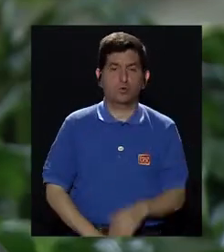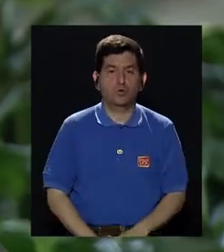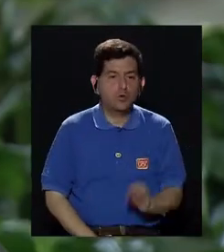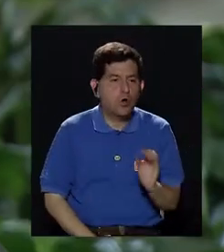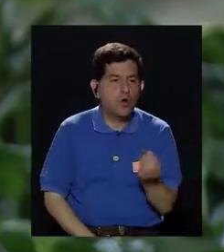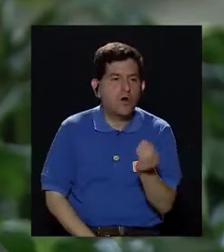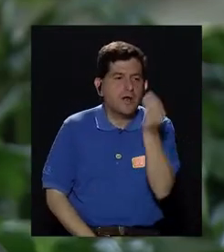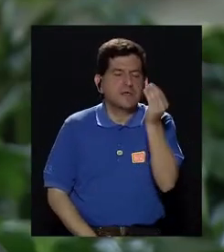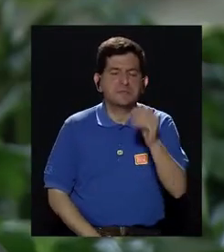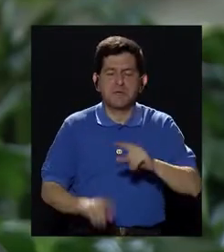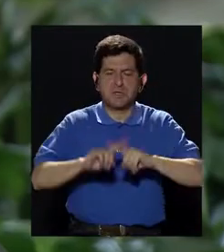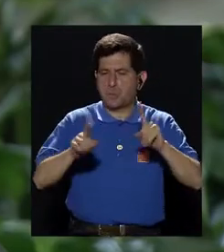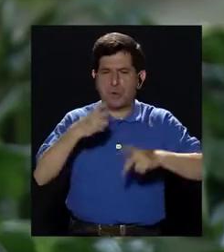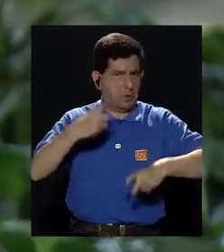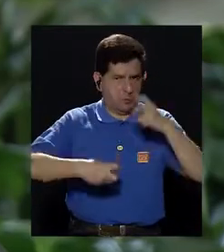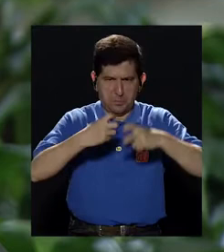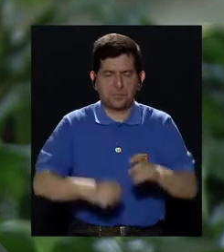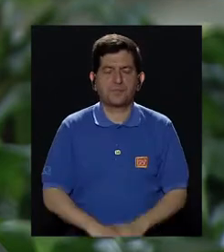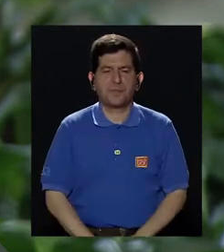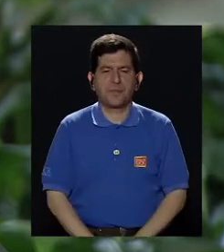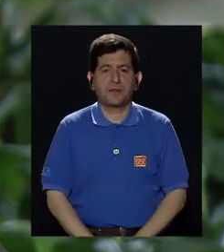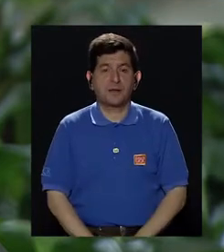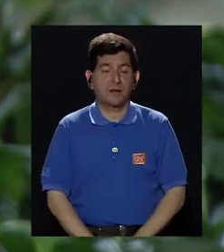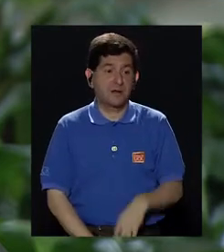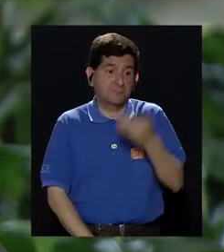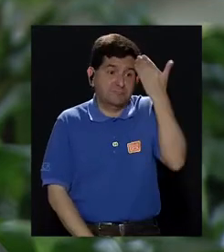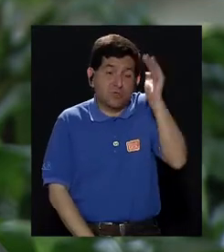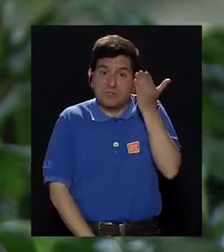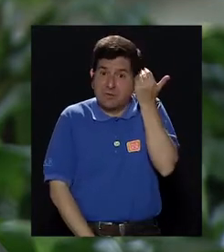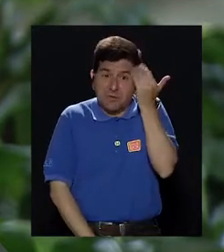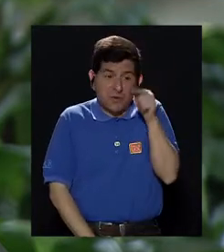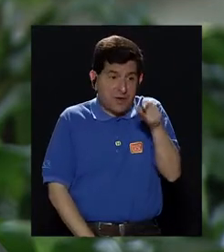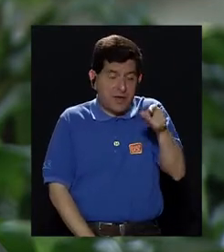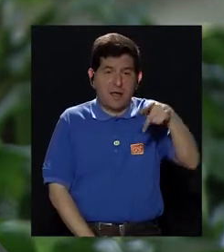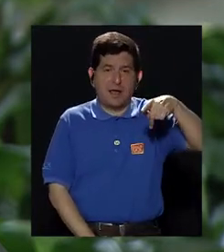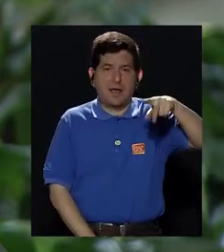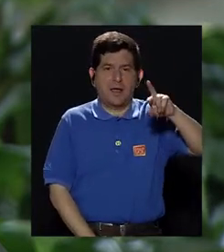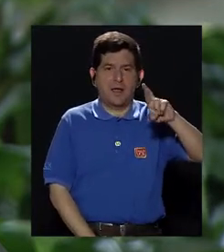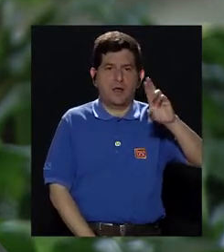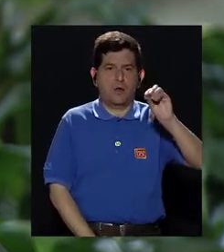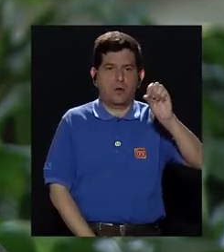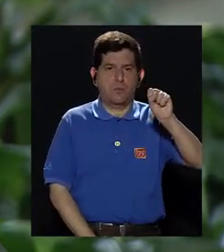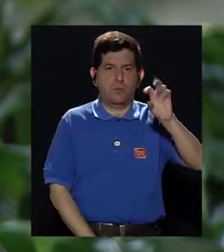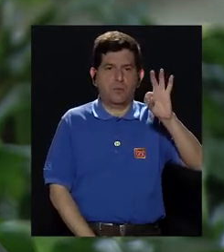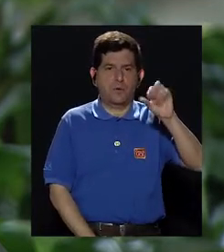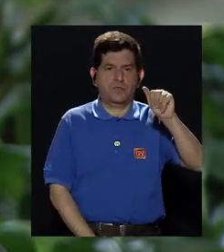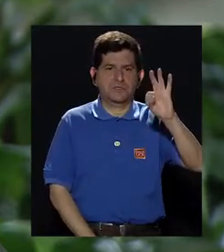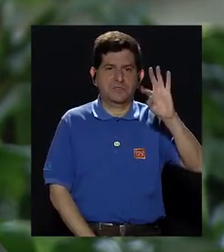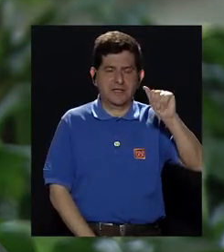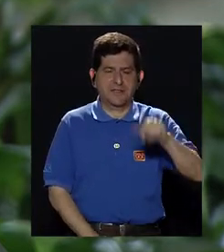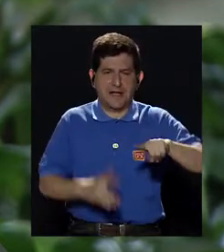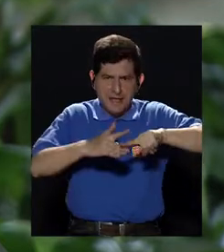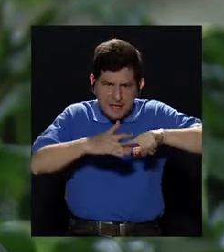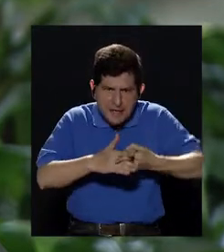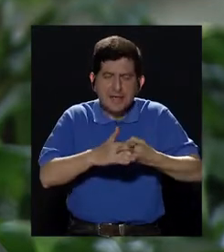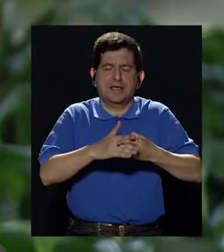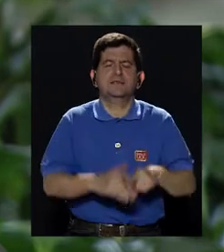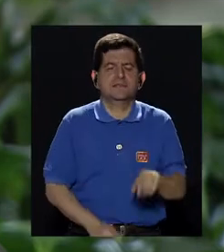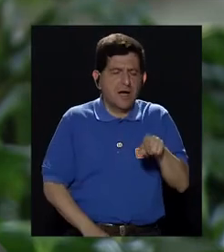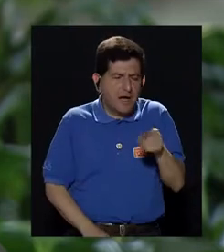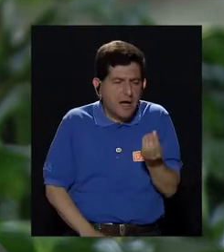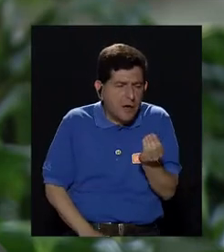es el crecimiento benigno. La próstata, no sabemos por qué, pero por ahí de los 30 años empieza a crecer.